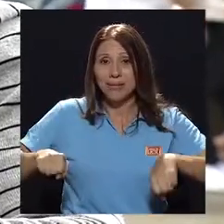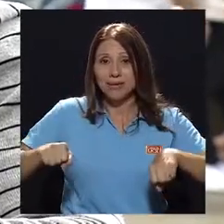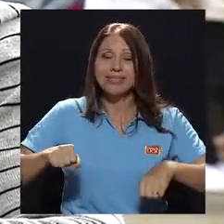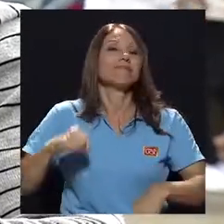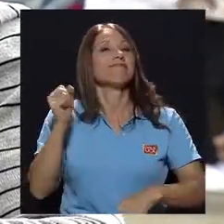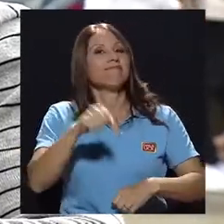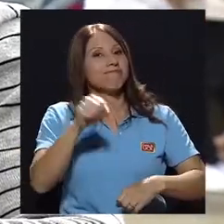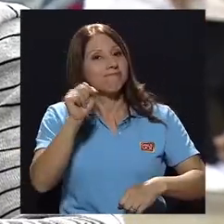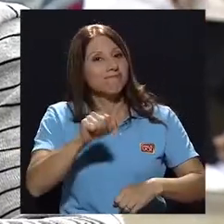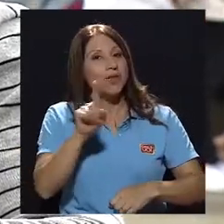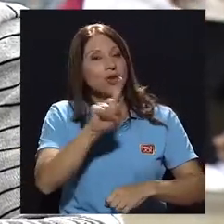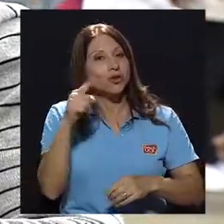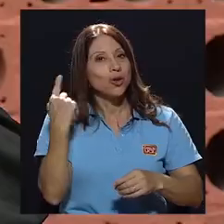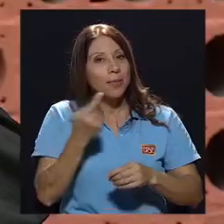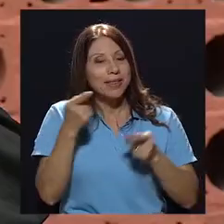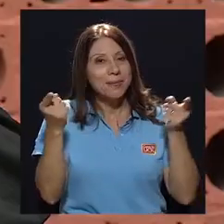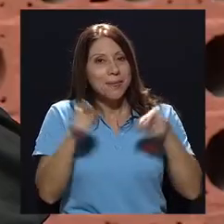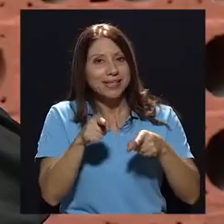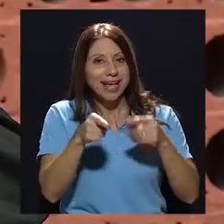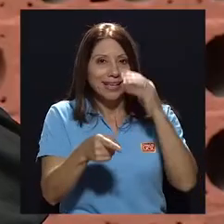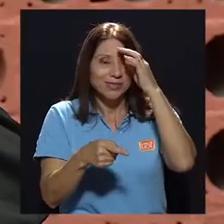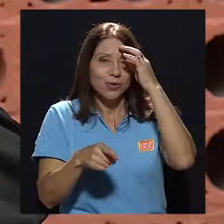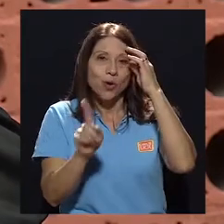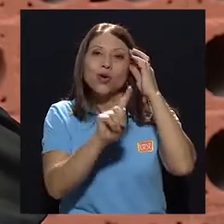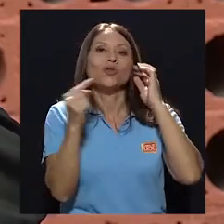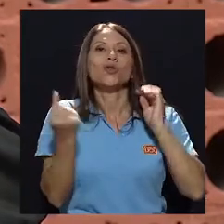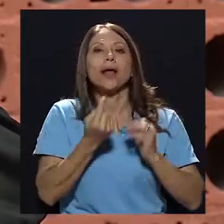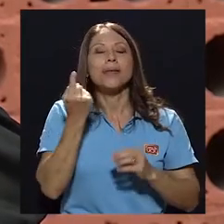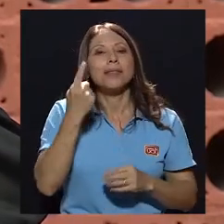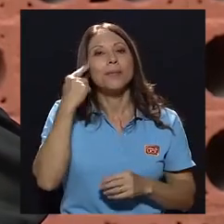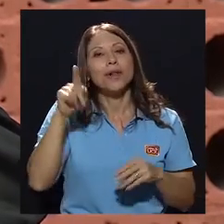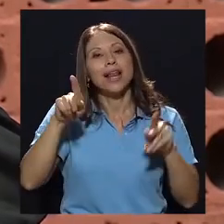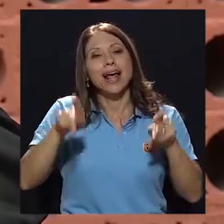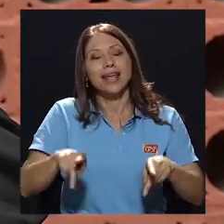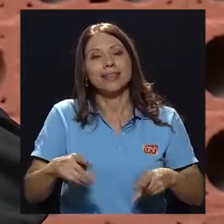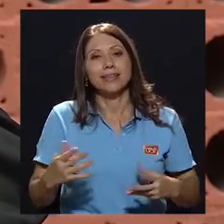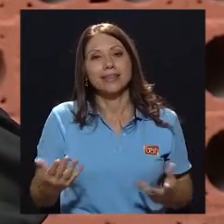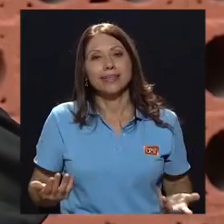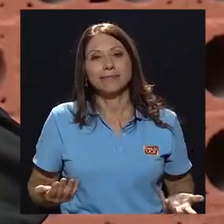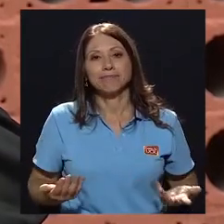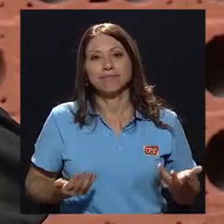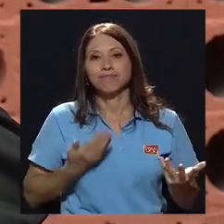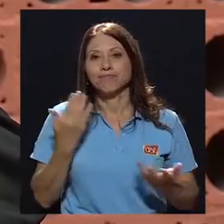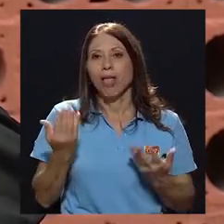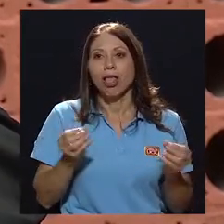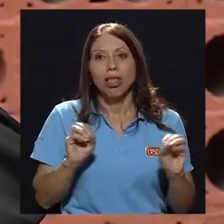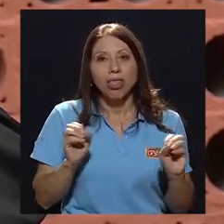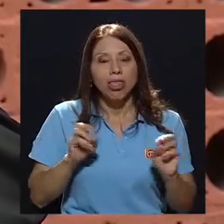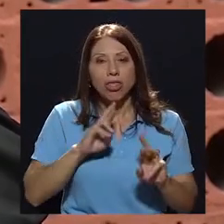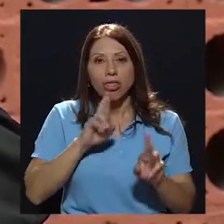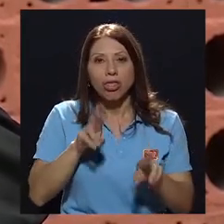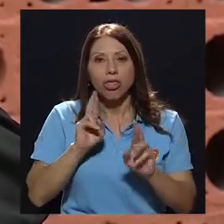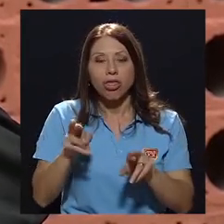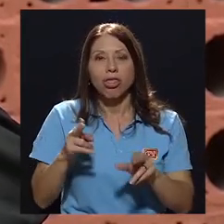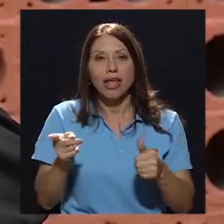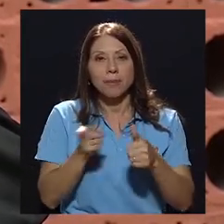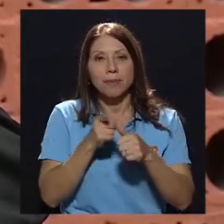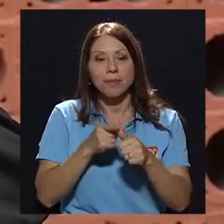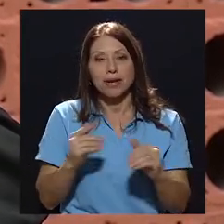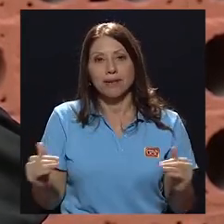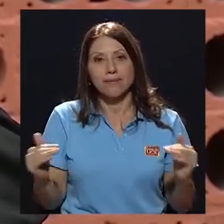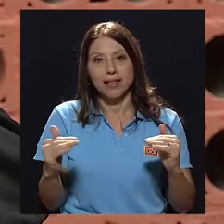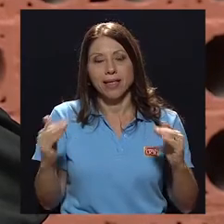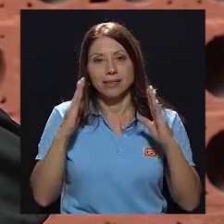Claro, y no solamente pasa eso. A ver, no solamente es porque la gente no tenga respuesta, digamos, en el primer